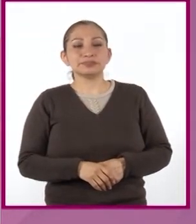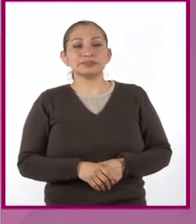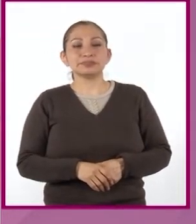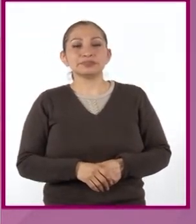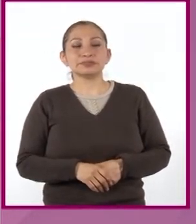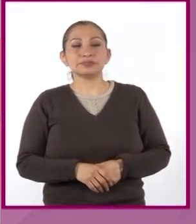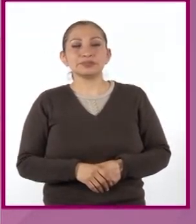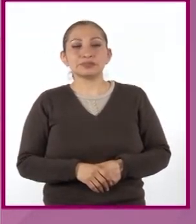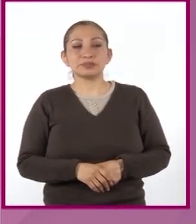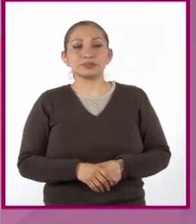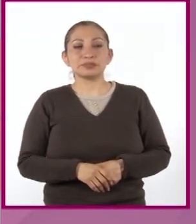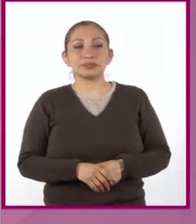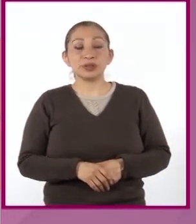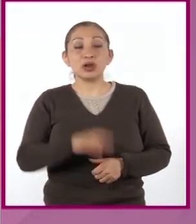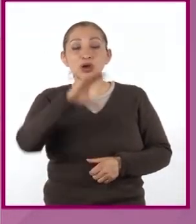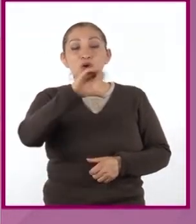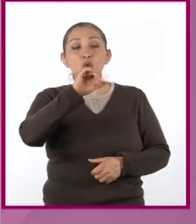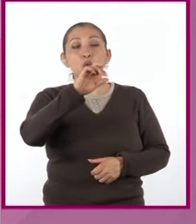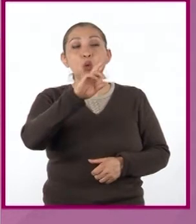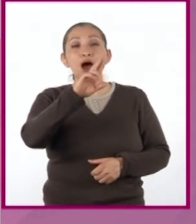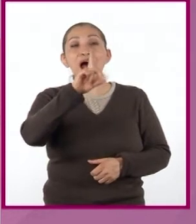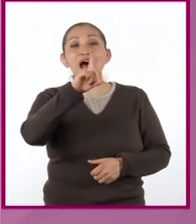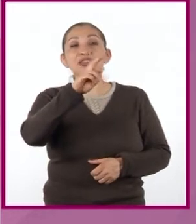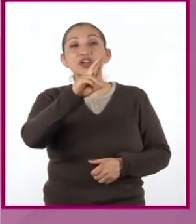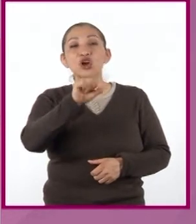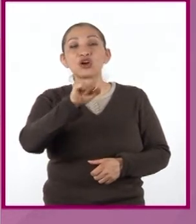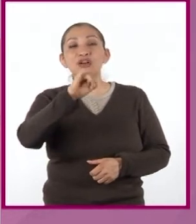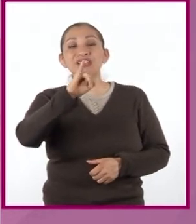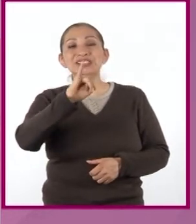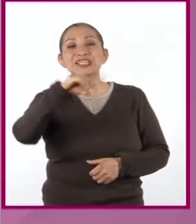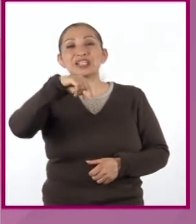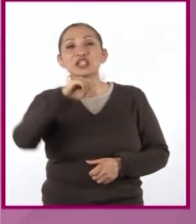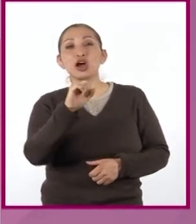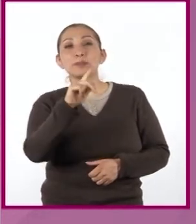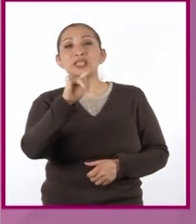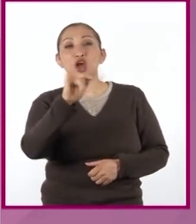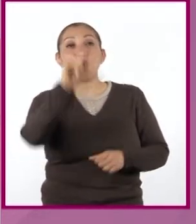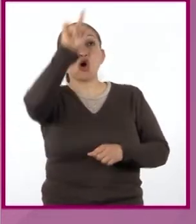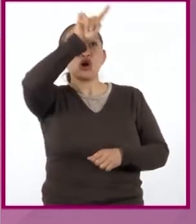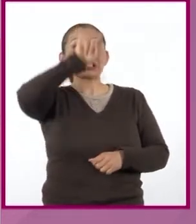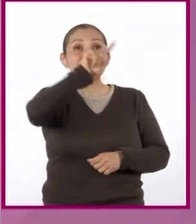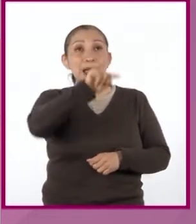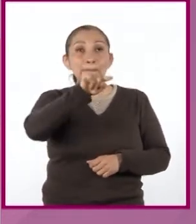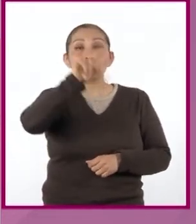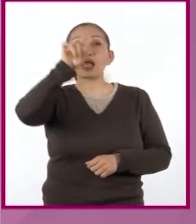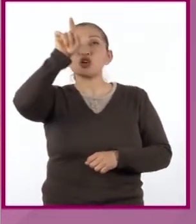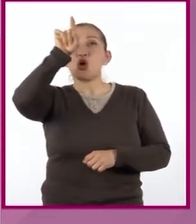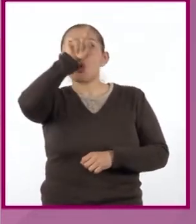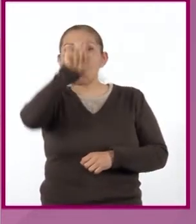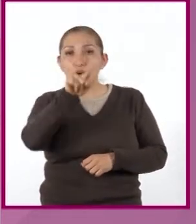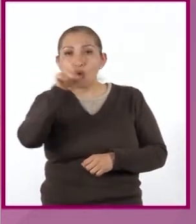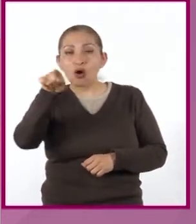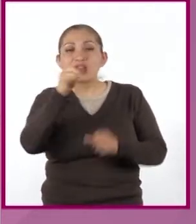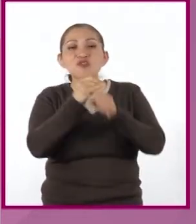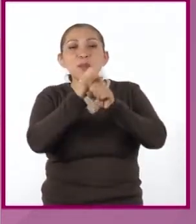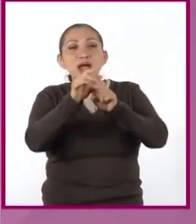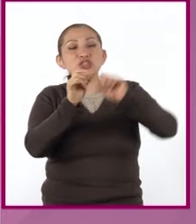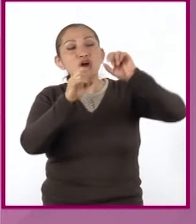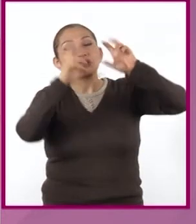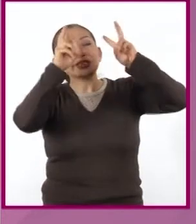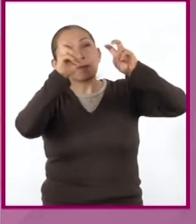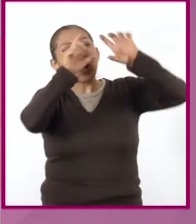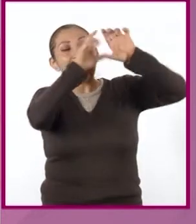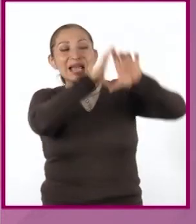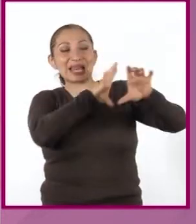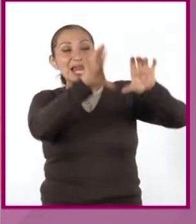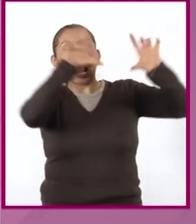Cuadro sinóptico. Resume y organiza, con llaves o corchetes, la información de un tema de